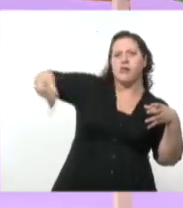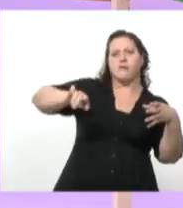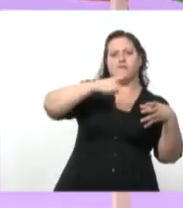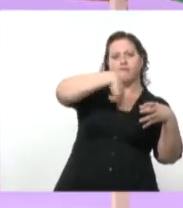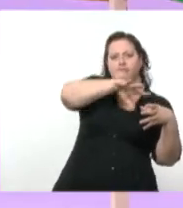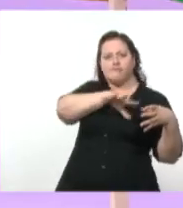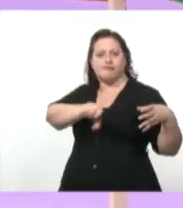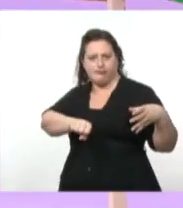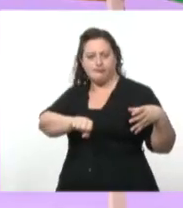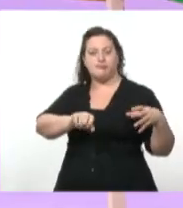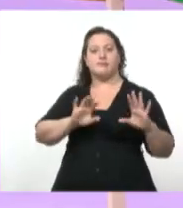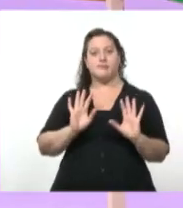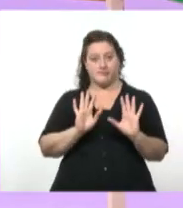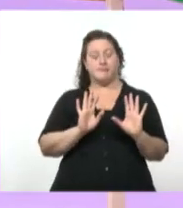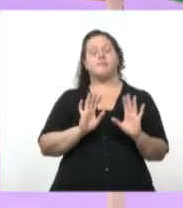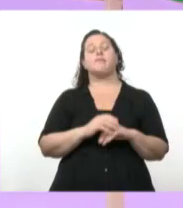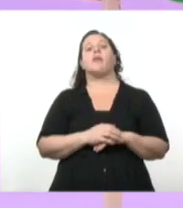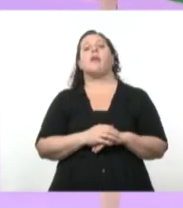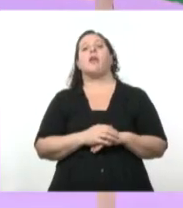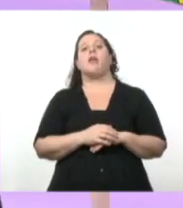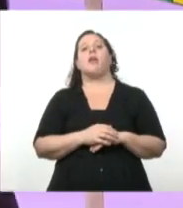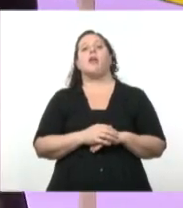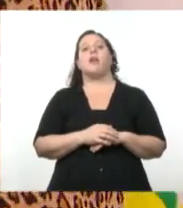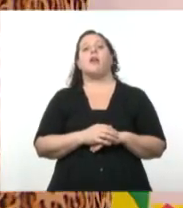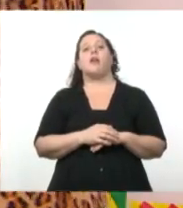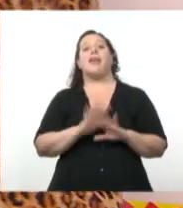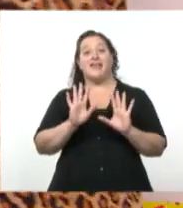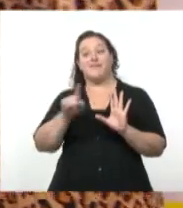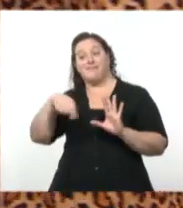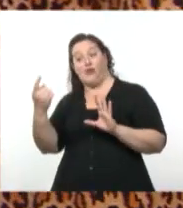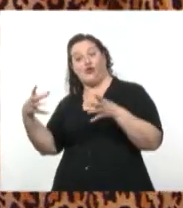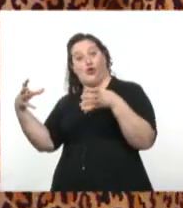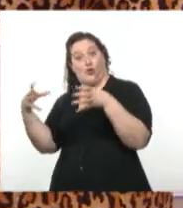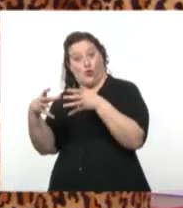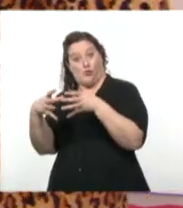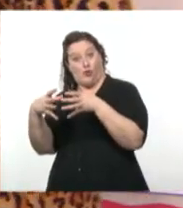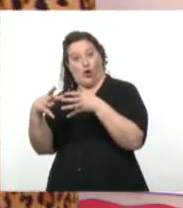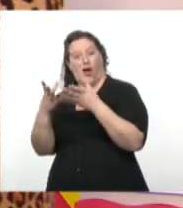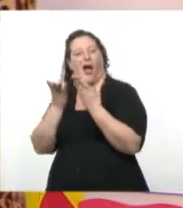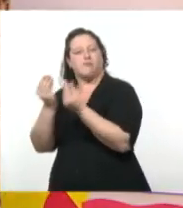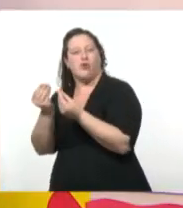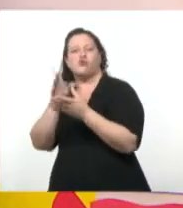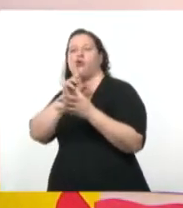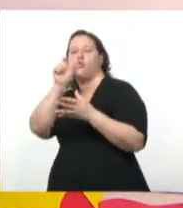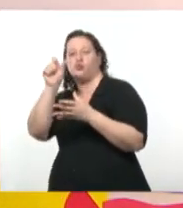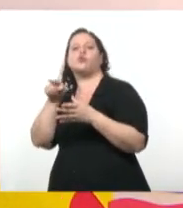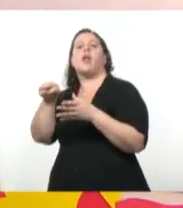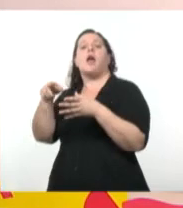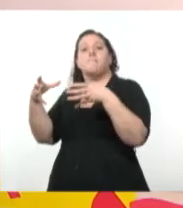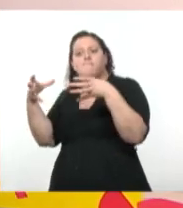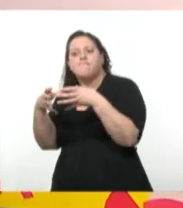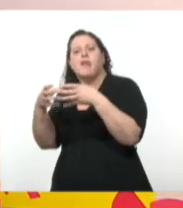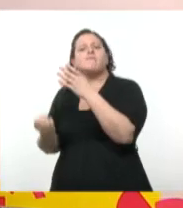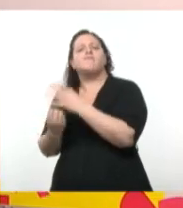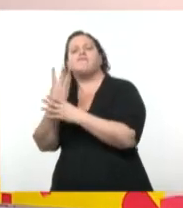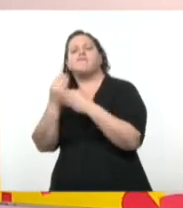dentro del mundo soviético, se crea el Consejo de Ayuda Económica